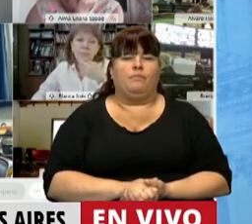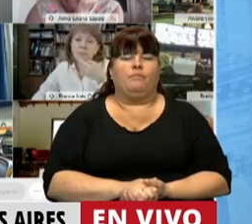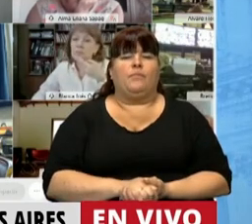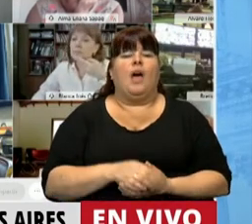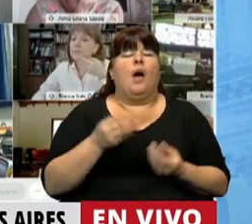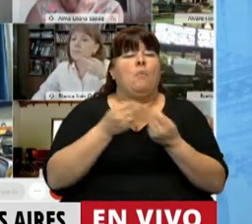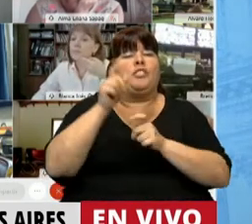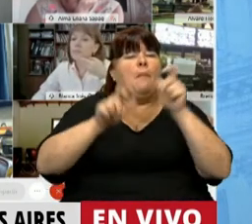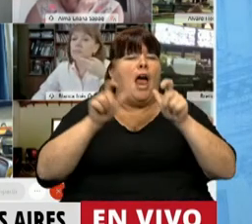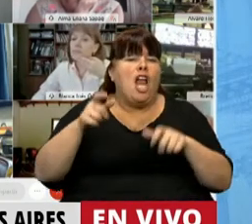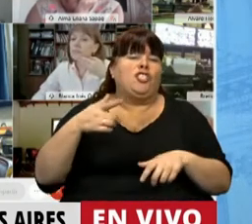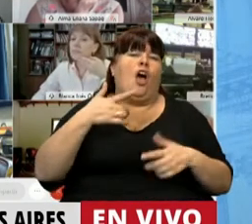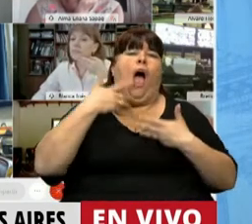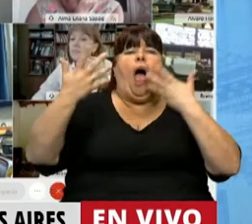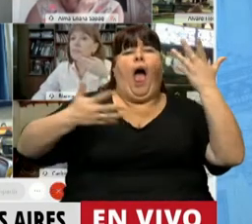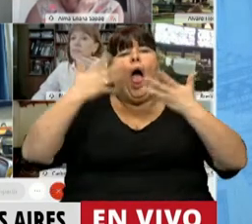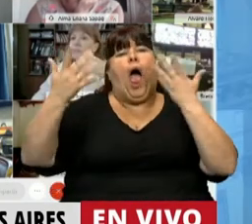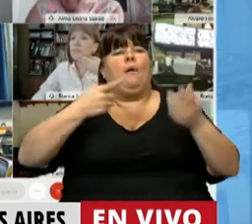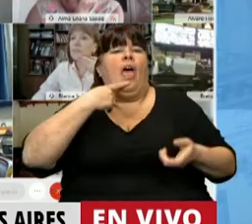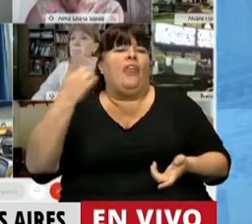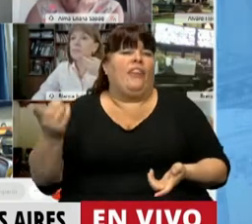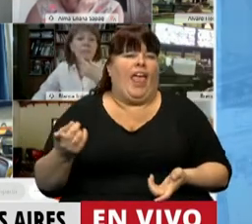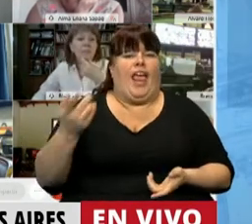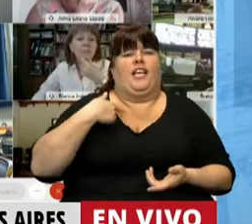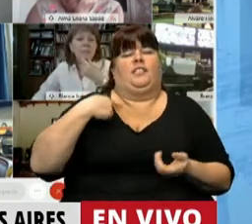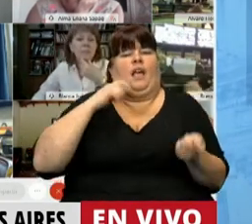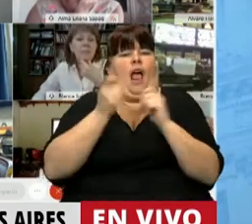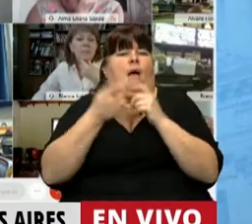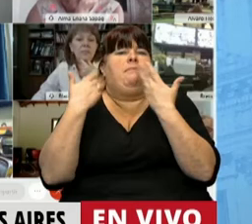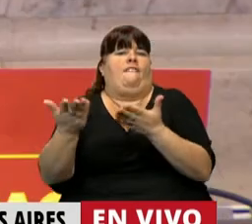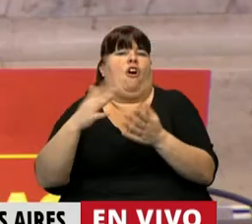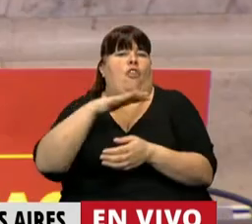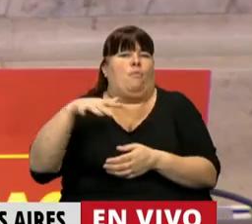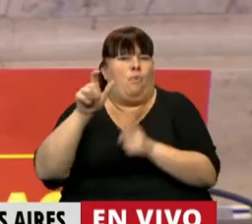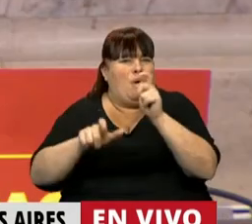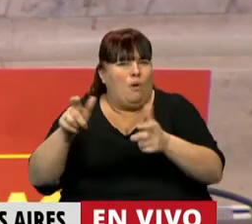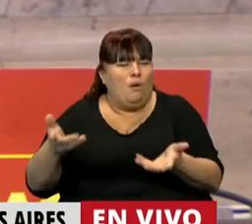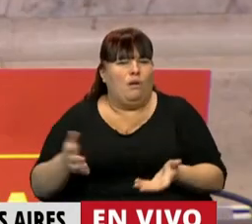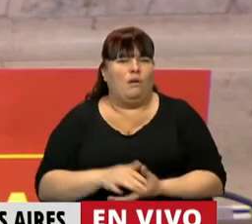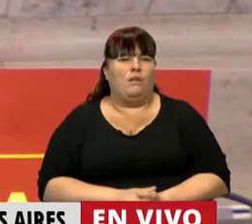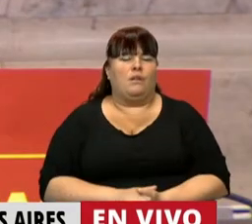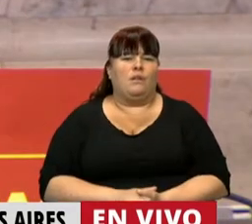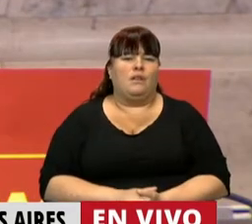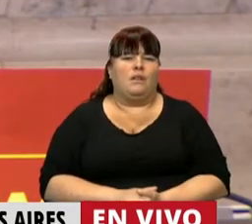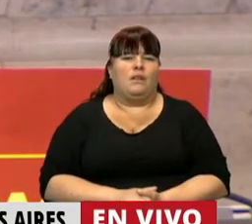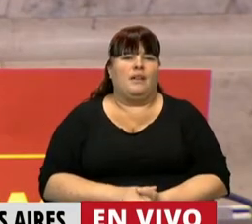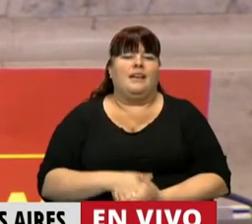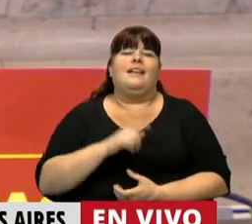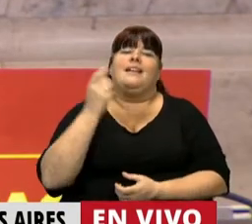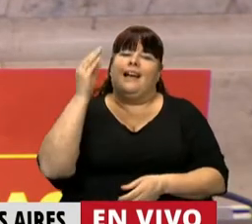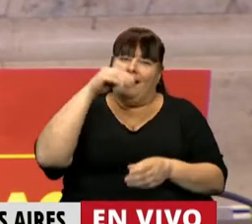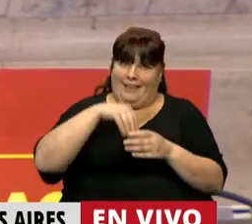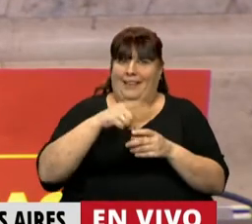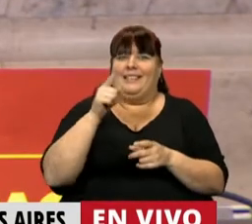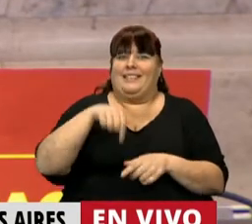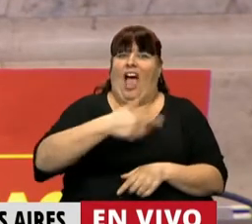muchos que se dicen y se rasgan las vestiduras con las reivindicaciones populares y que integran las